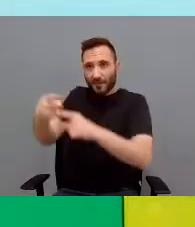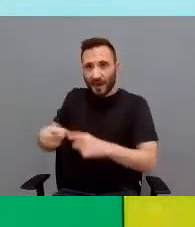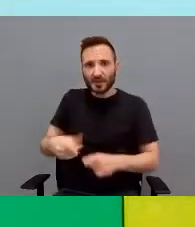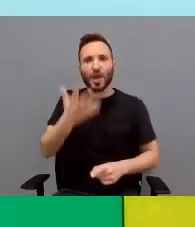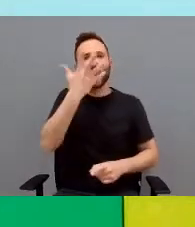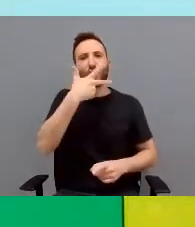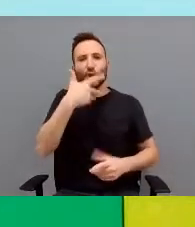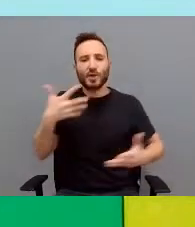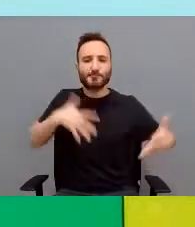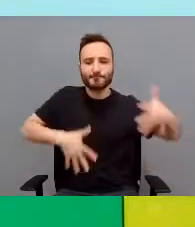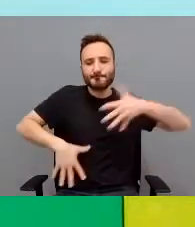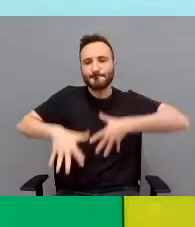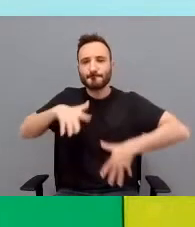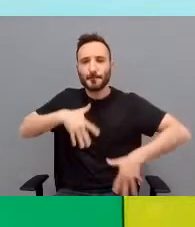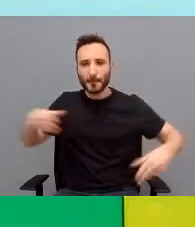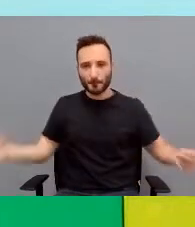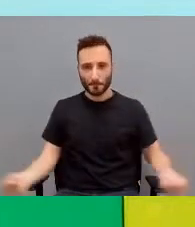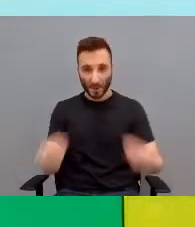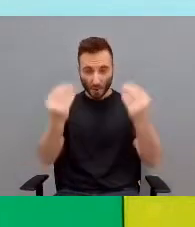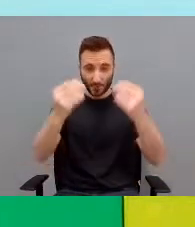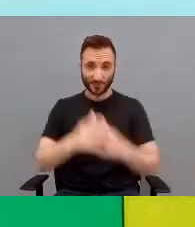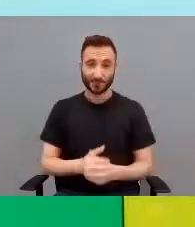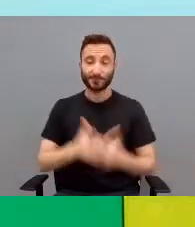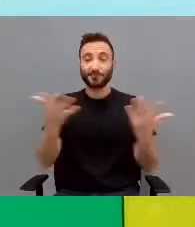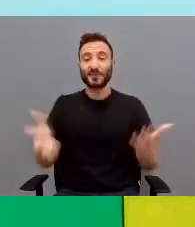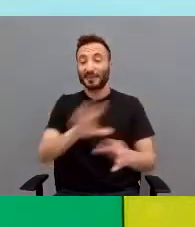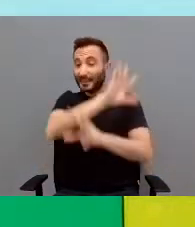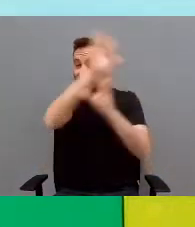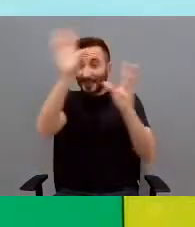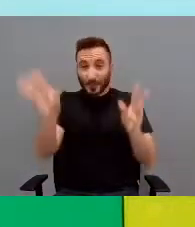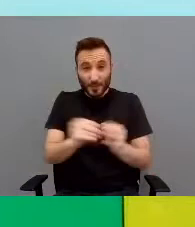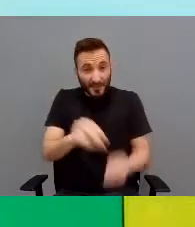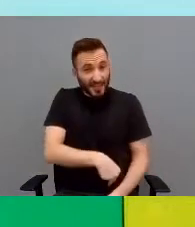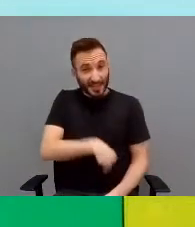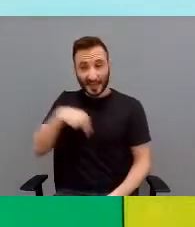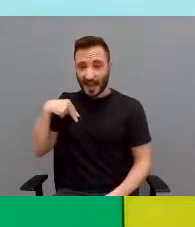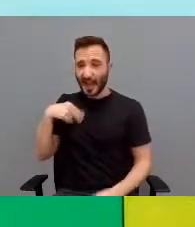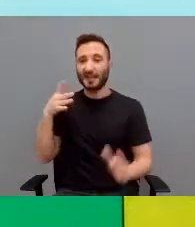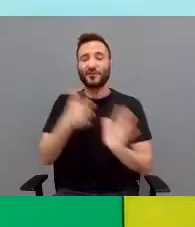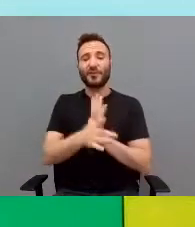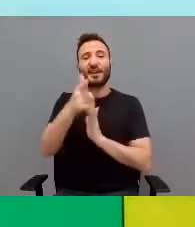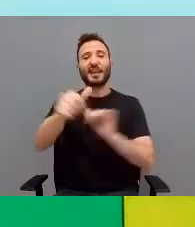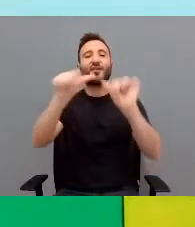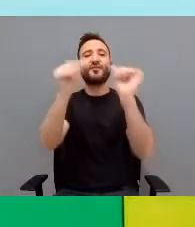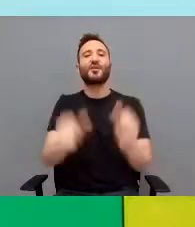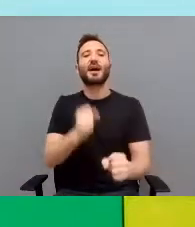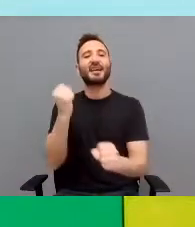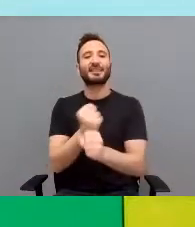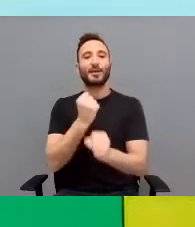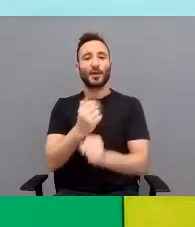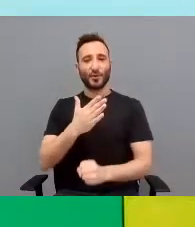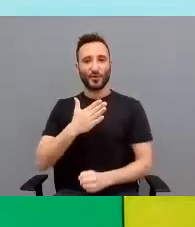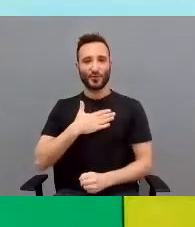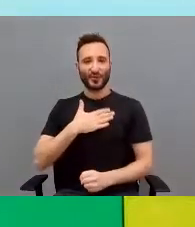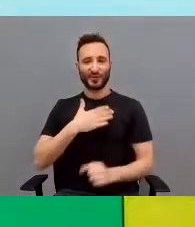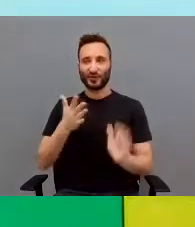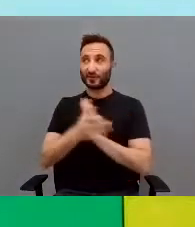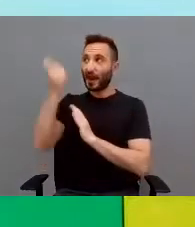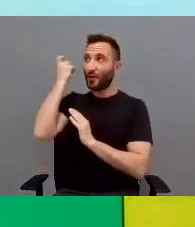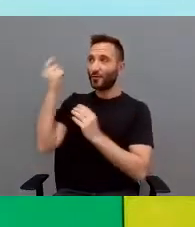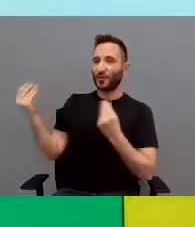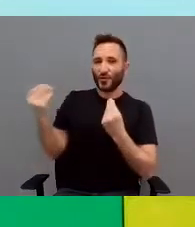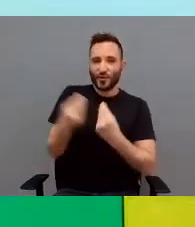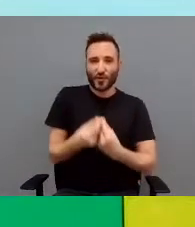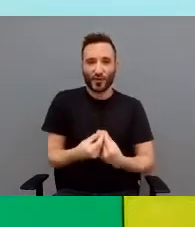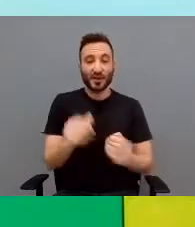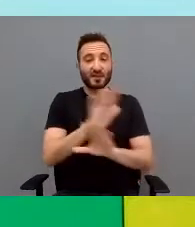Bueno, yo creo que en general esto es un poco el funcionamiento que tenemos con los chicos